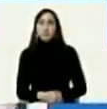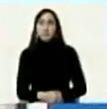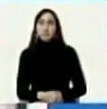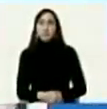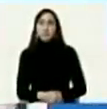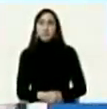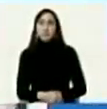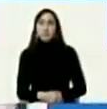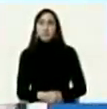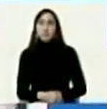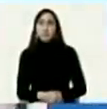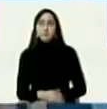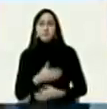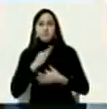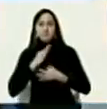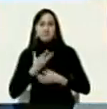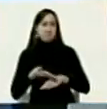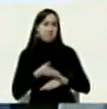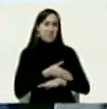La torcida, la corbata.